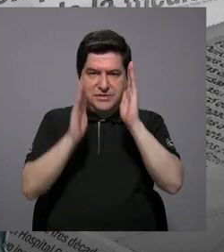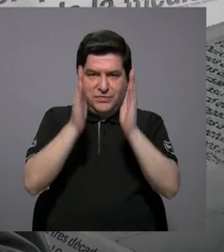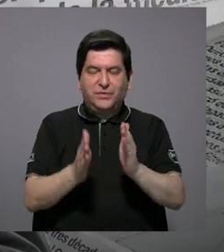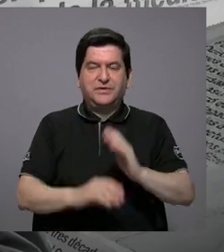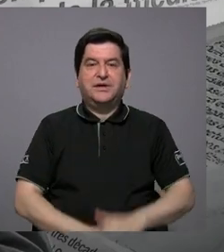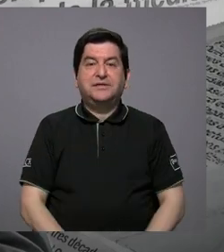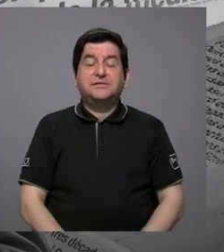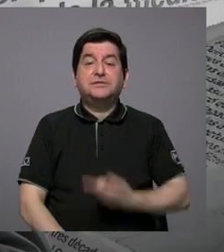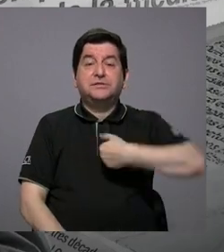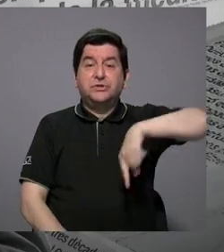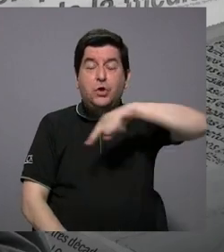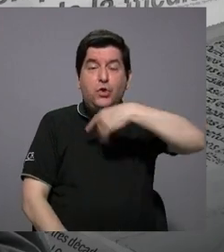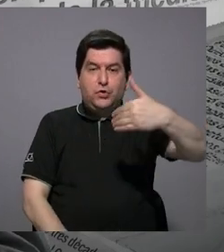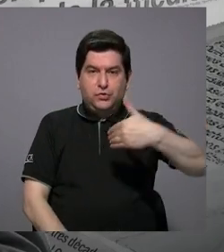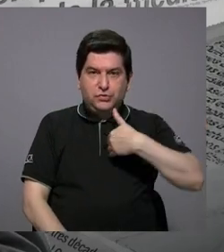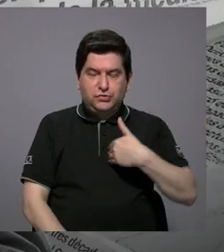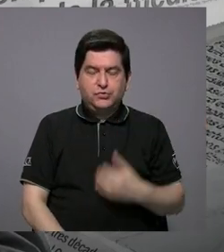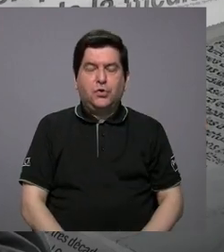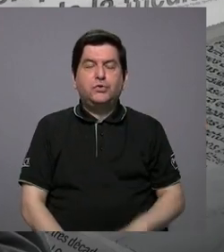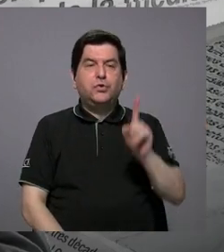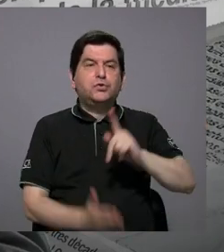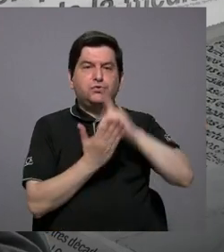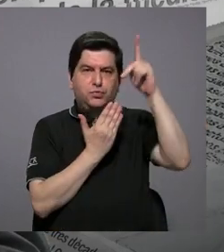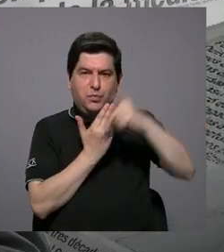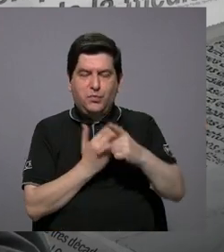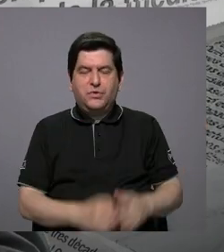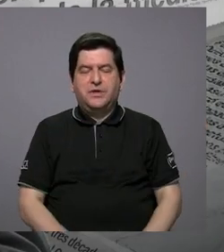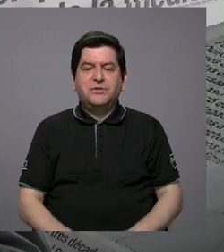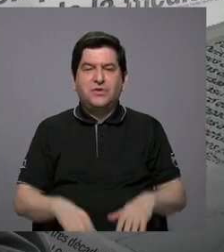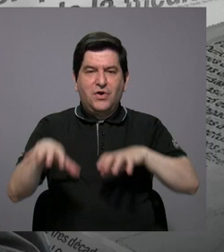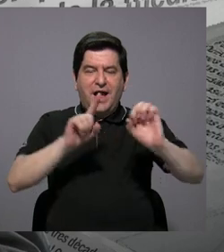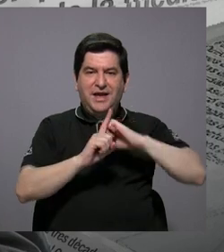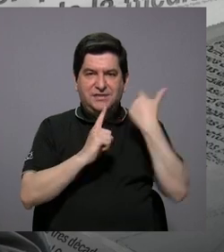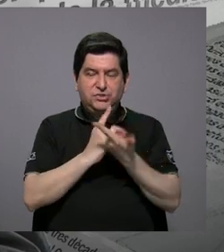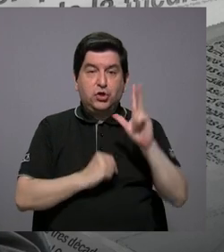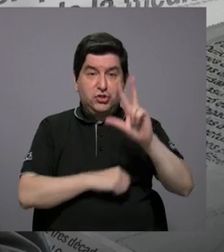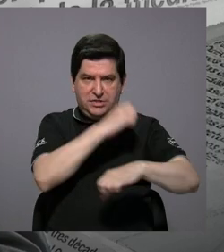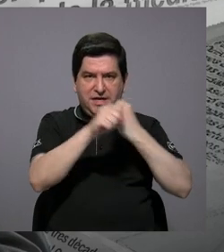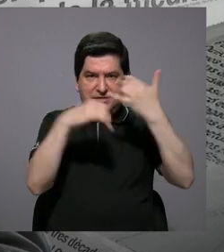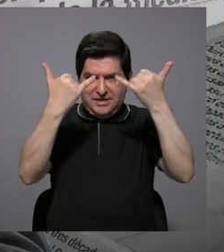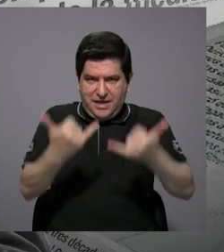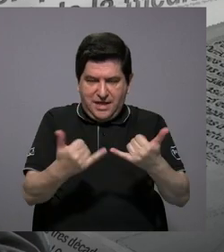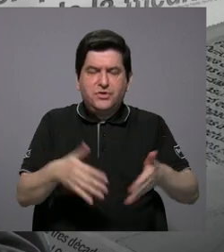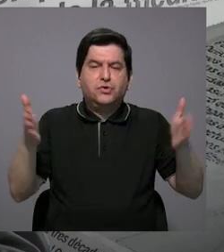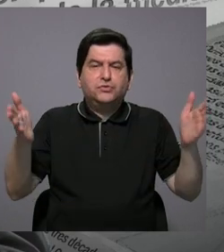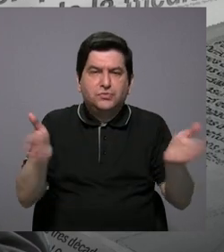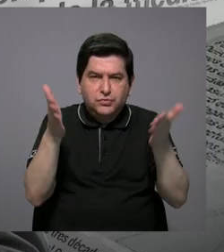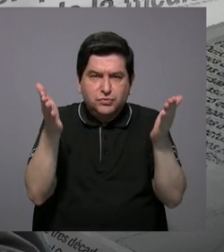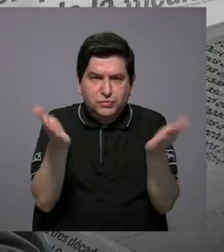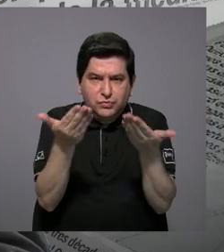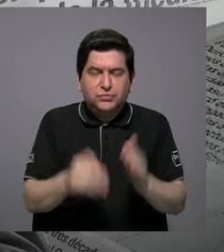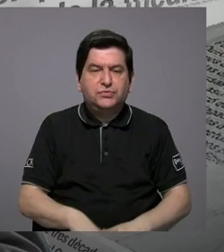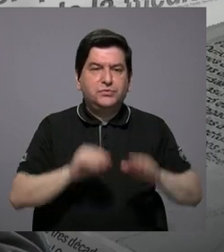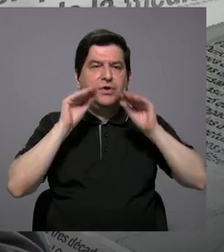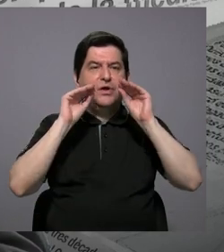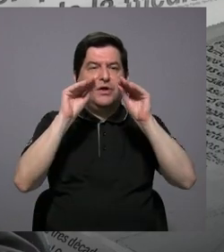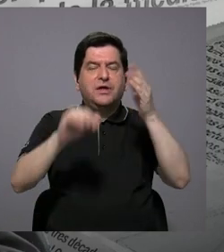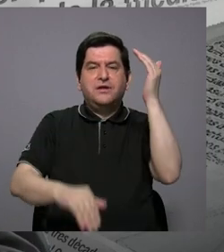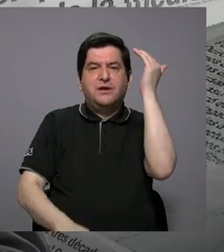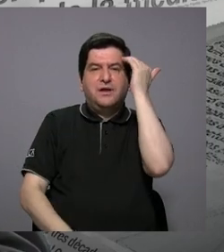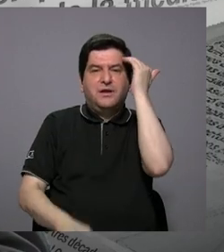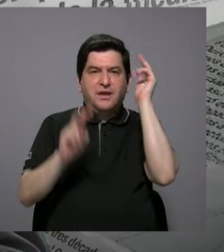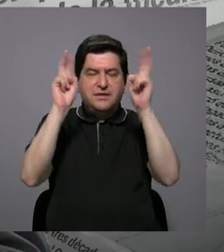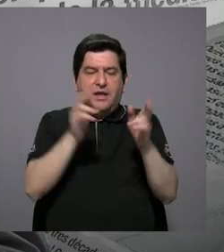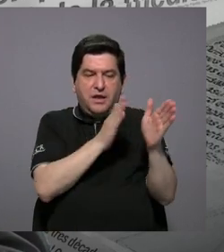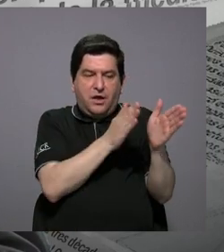Nosotros tenemos en PRODUS un proyecto de acción social que ya tiene tres años que busca fomentar la educación y el conocimiento